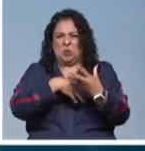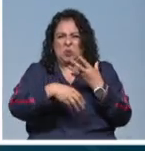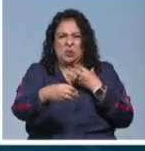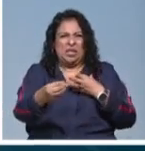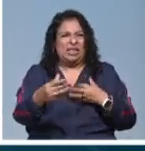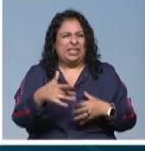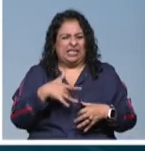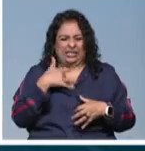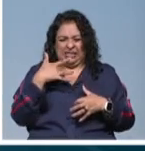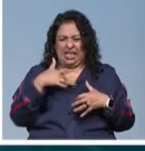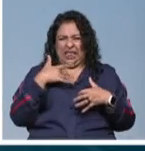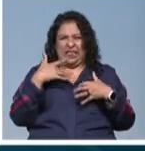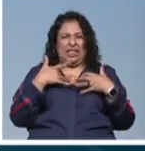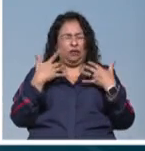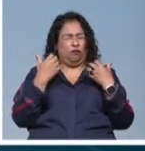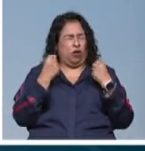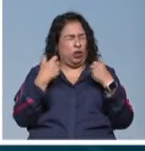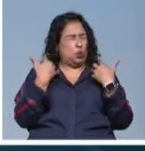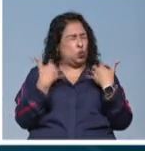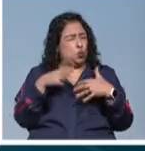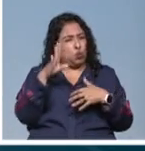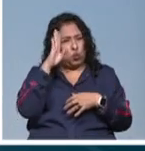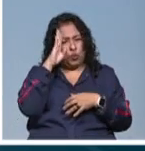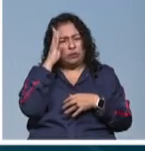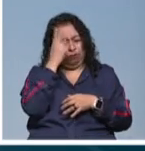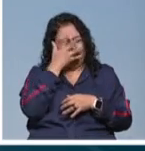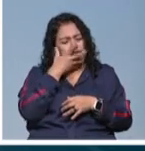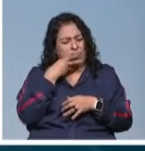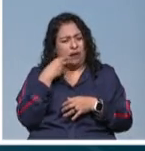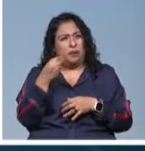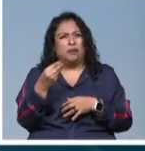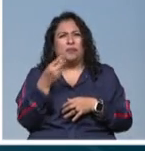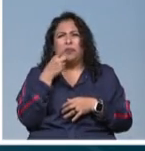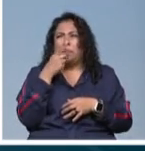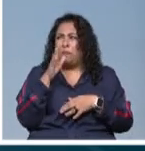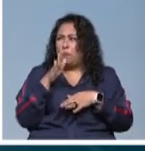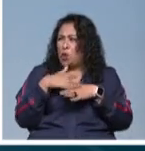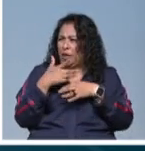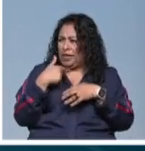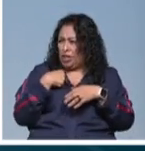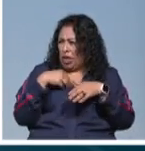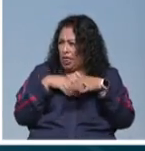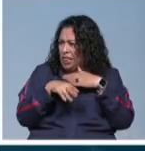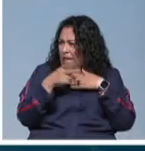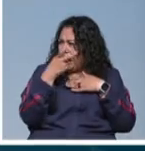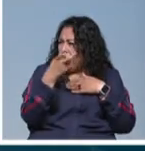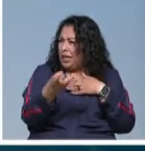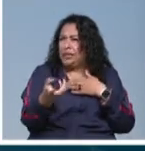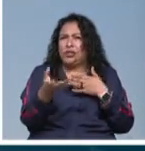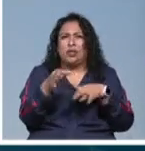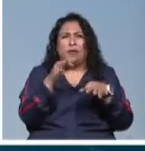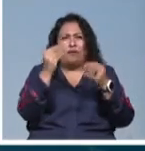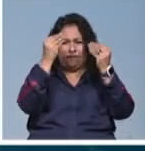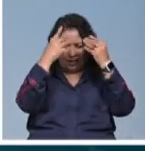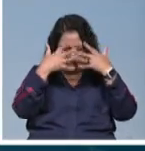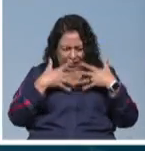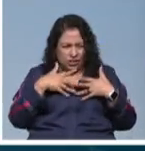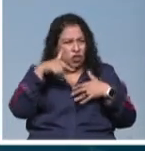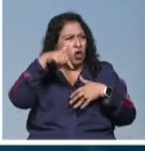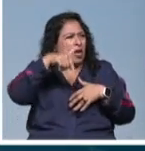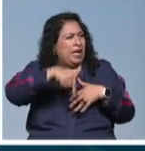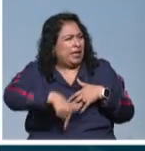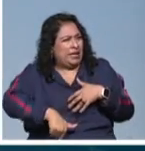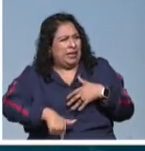es una sensación bestial, maravillosa, en la que dices, ¿por qué me metí aquí? ¿Qué bendición que estoy aquí?